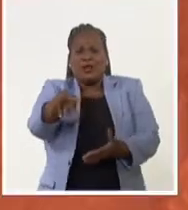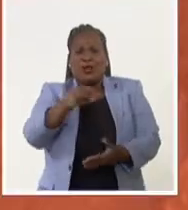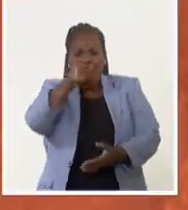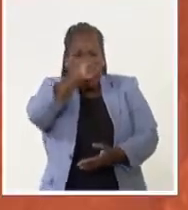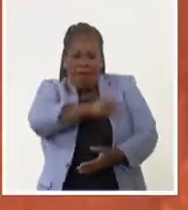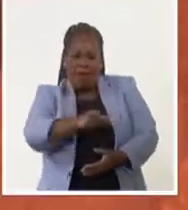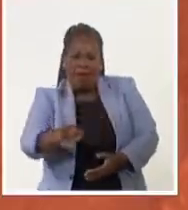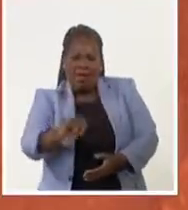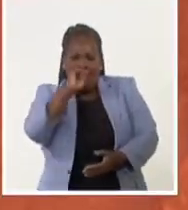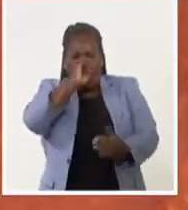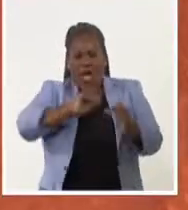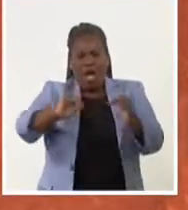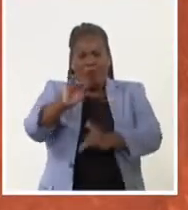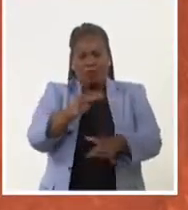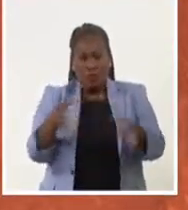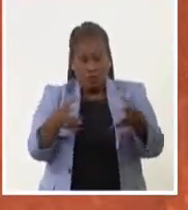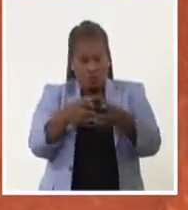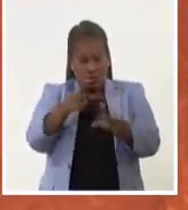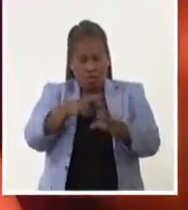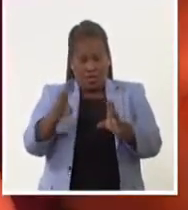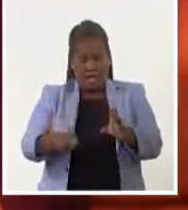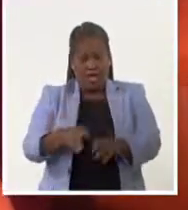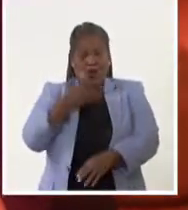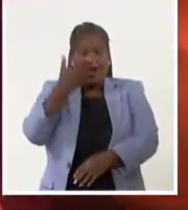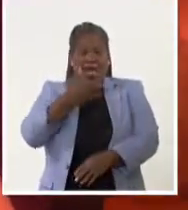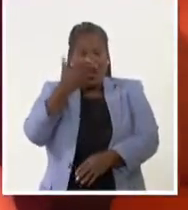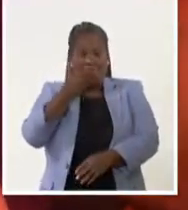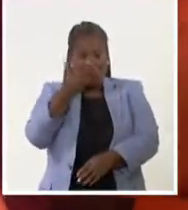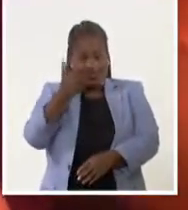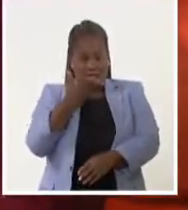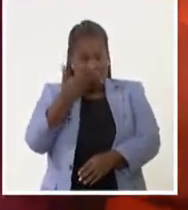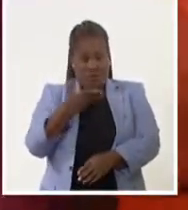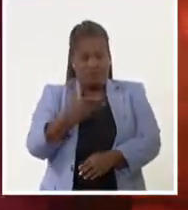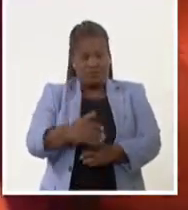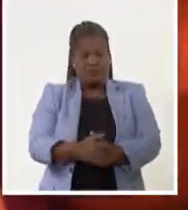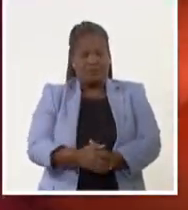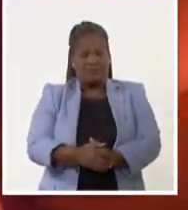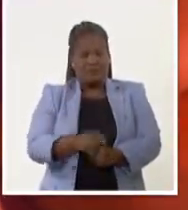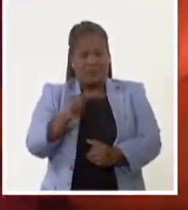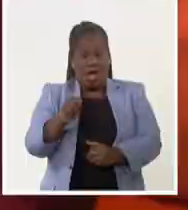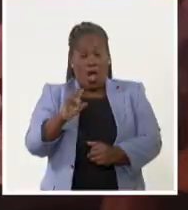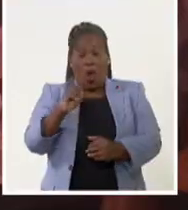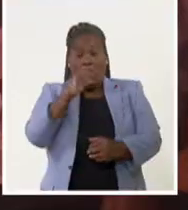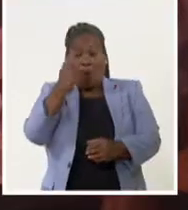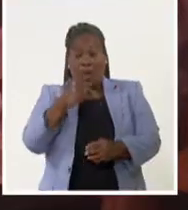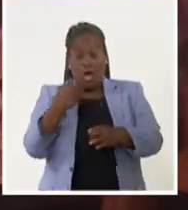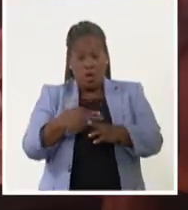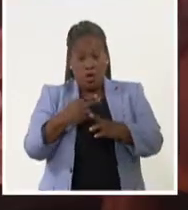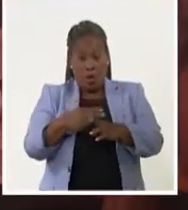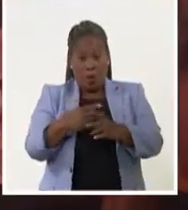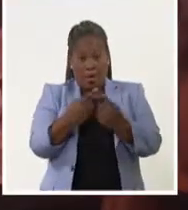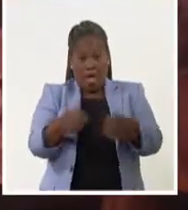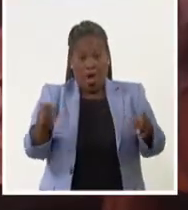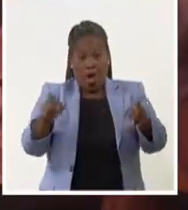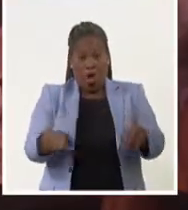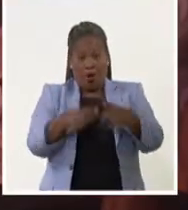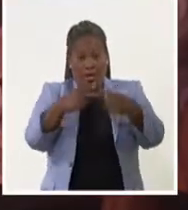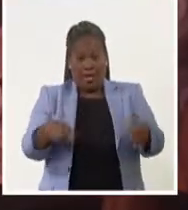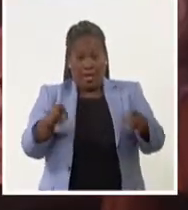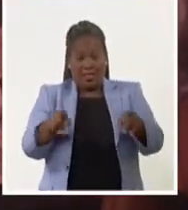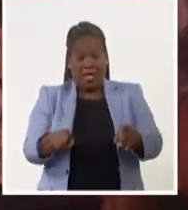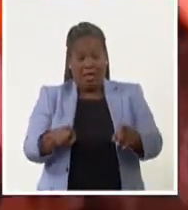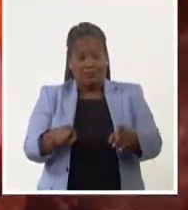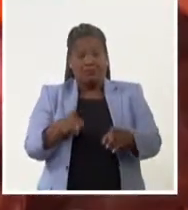adultos de la compañía holguinera de narración oral Palabras al Viento. La obra titulada La Orquesta fue estrenada en la sala de concierto